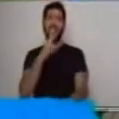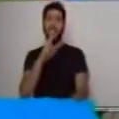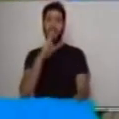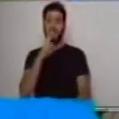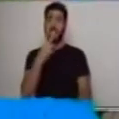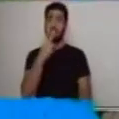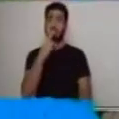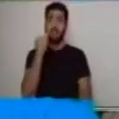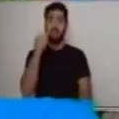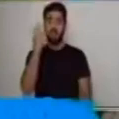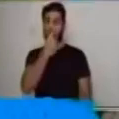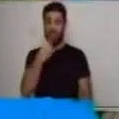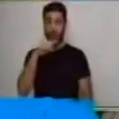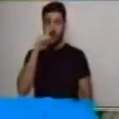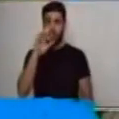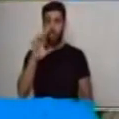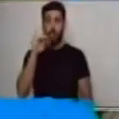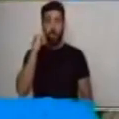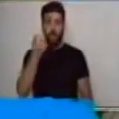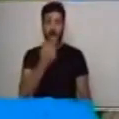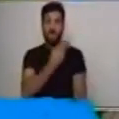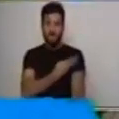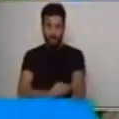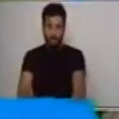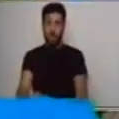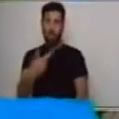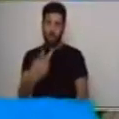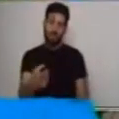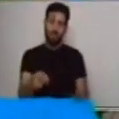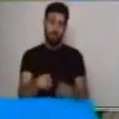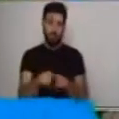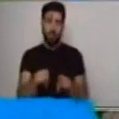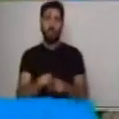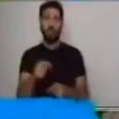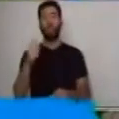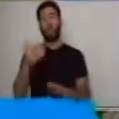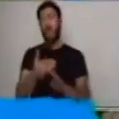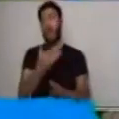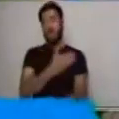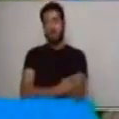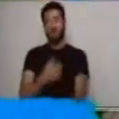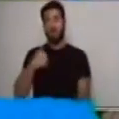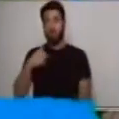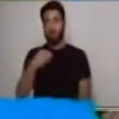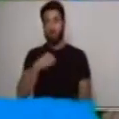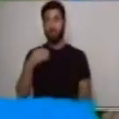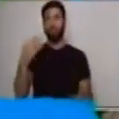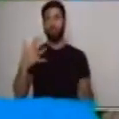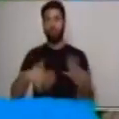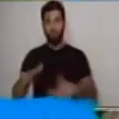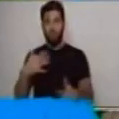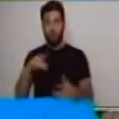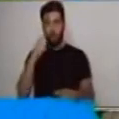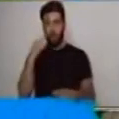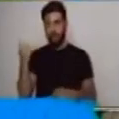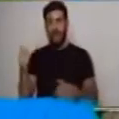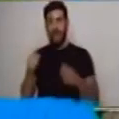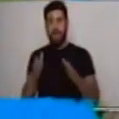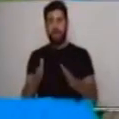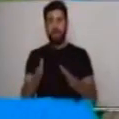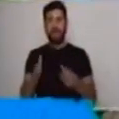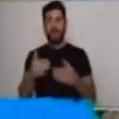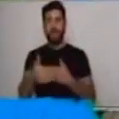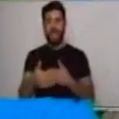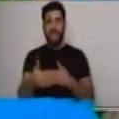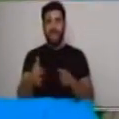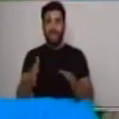Para iniciar, quiero que juguemos con esta caja de sorpresas. Esta caja